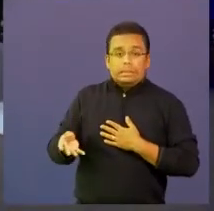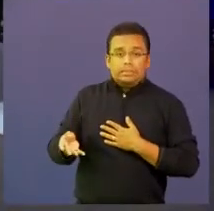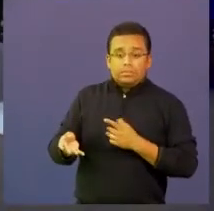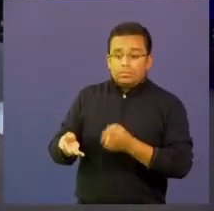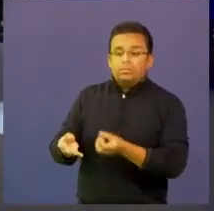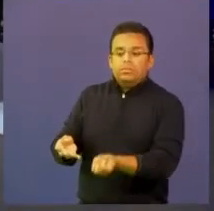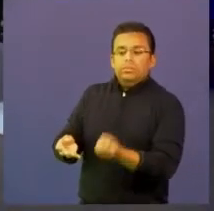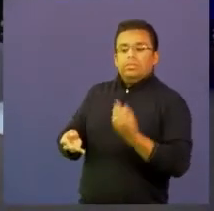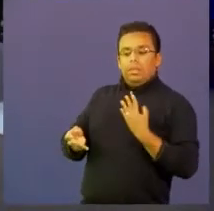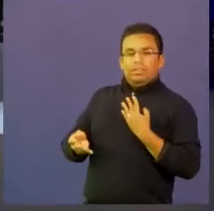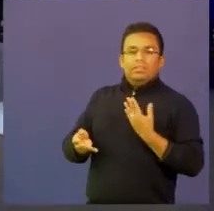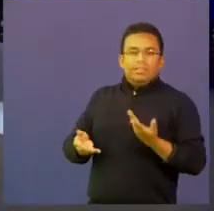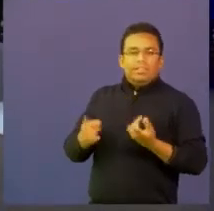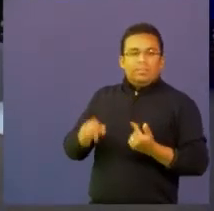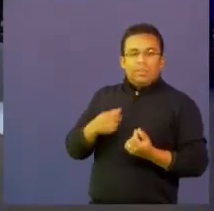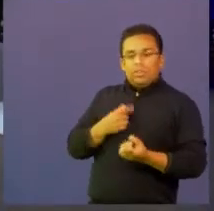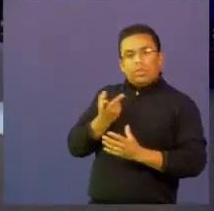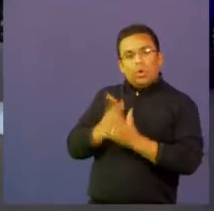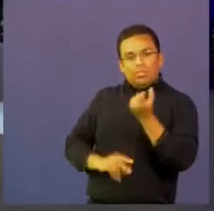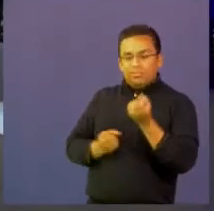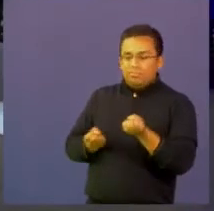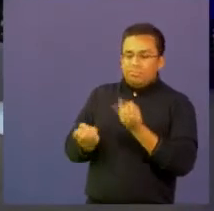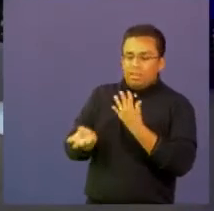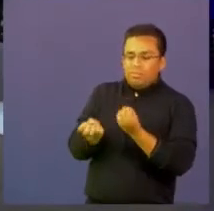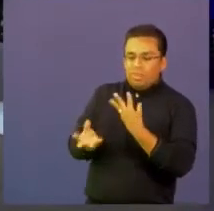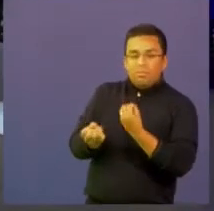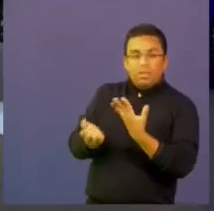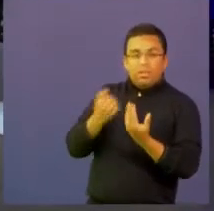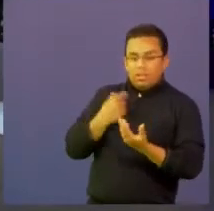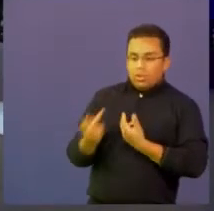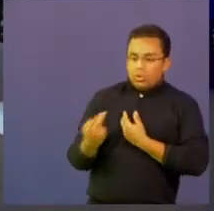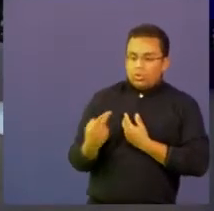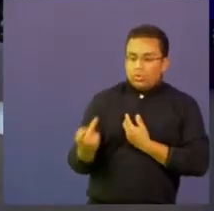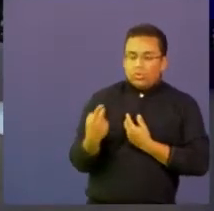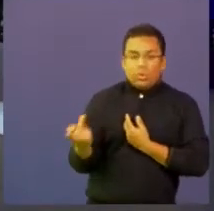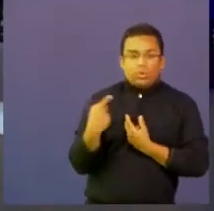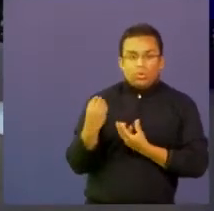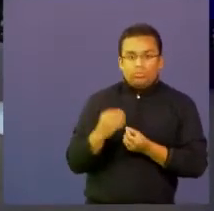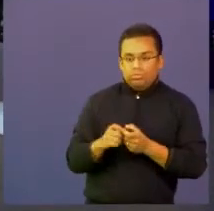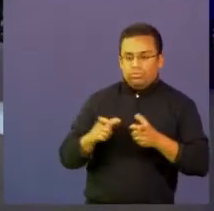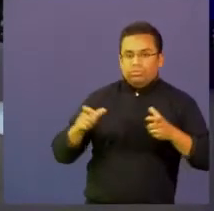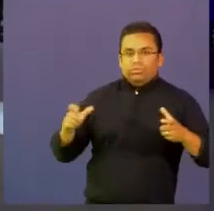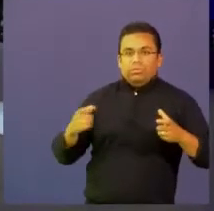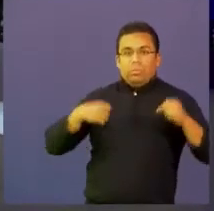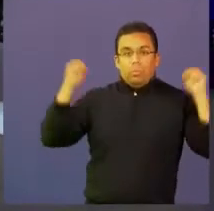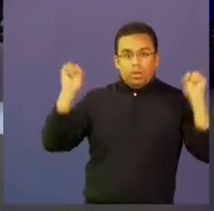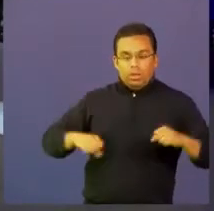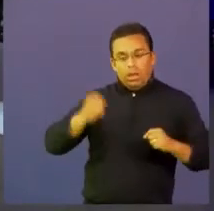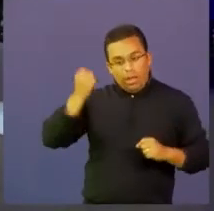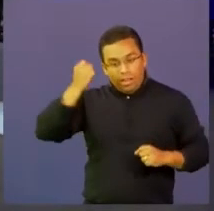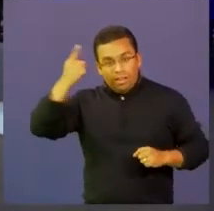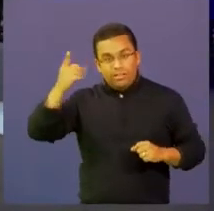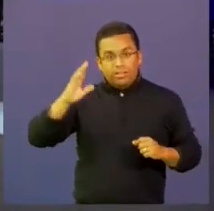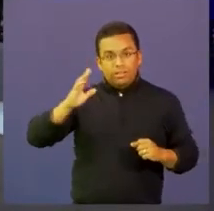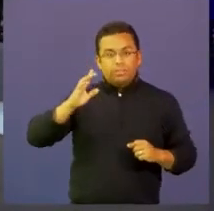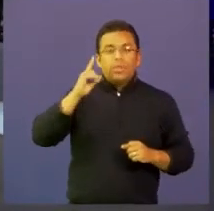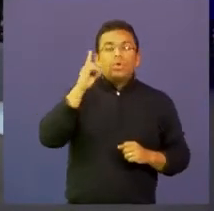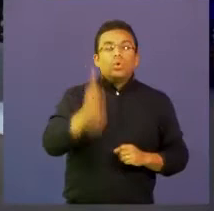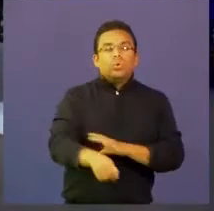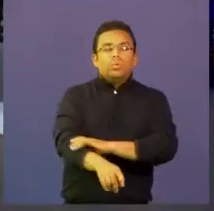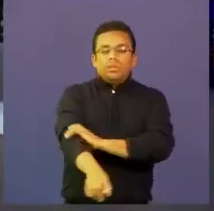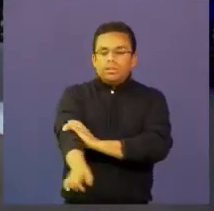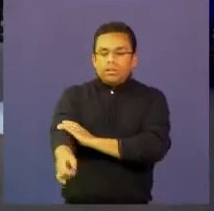porque permite que nosotros empecemos a crear un mundo más allá y más amplio porque muchas veces nos quedamos en lo que